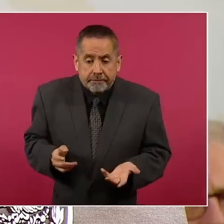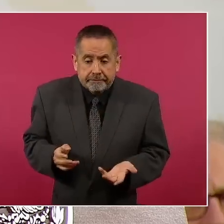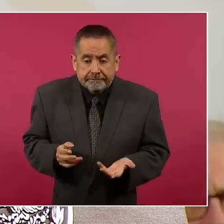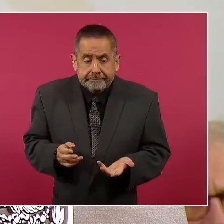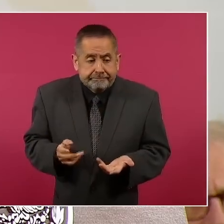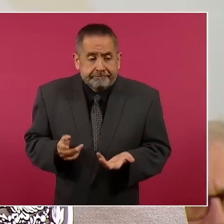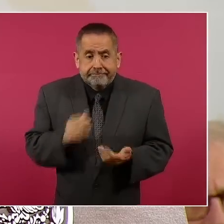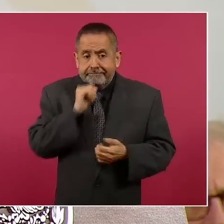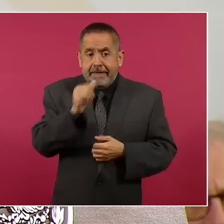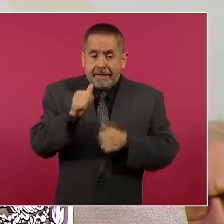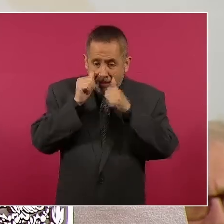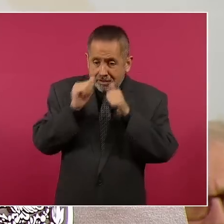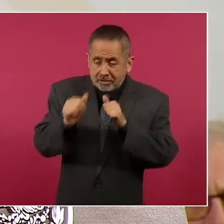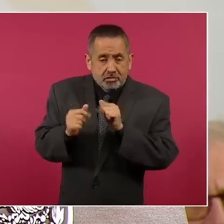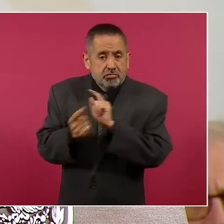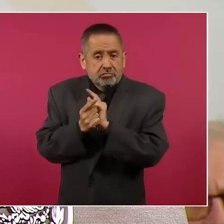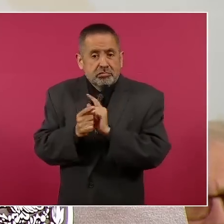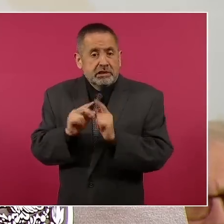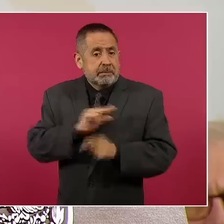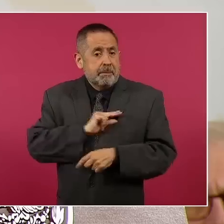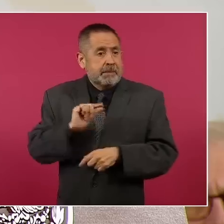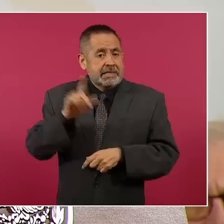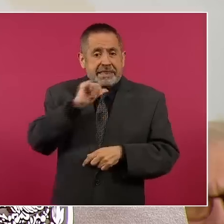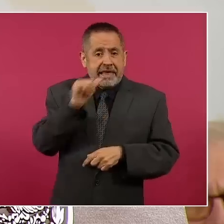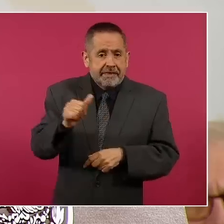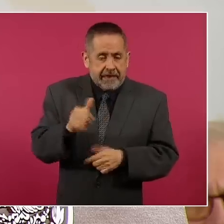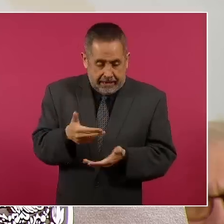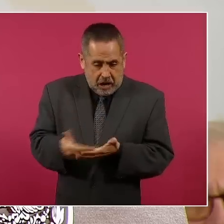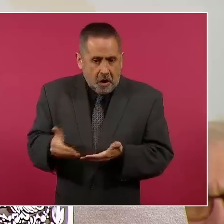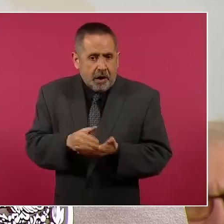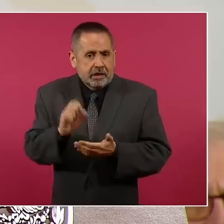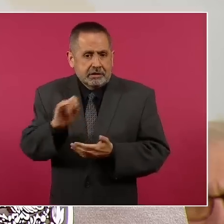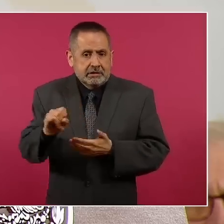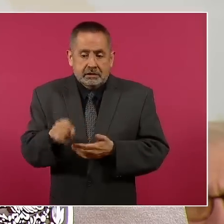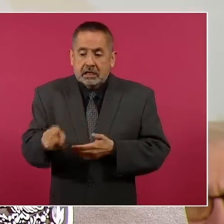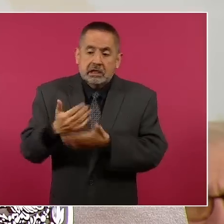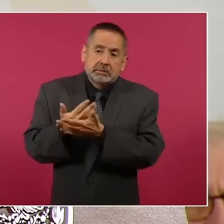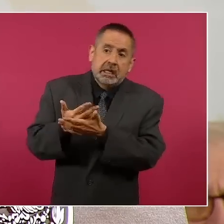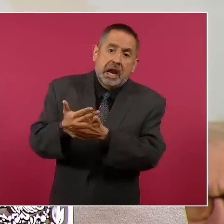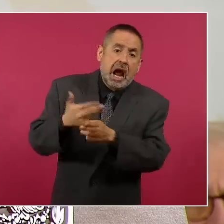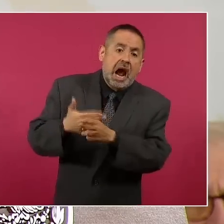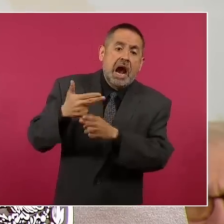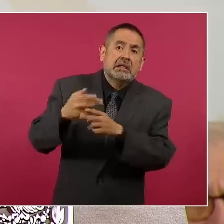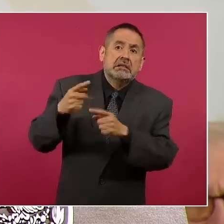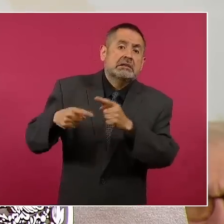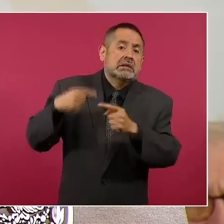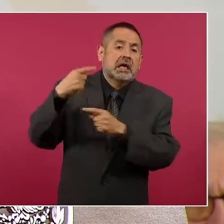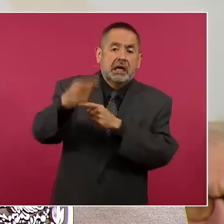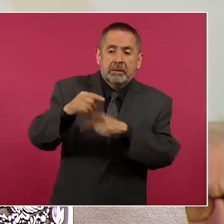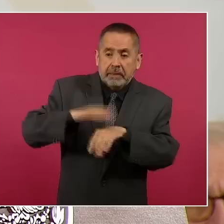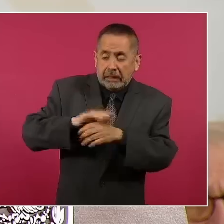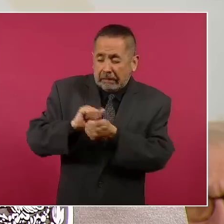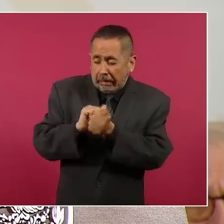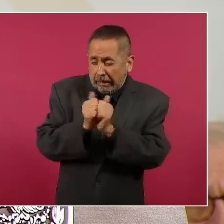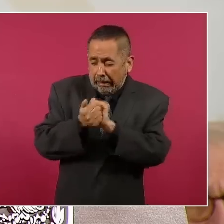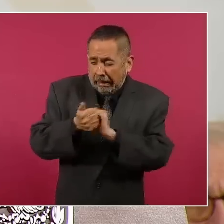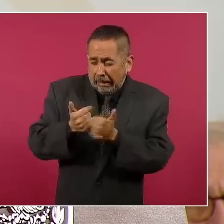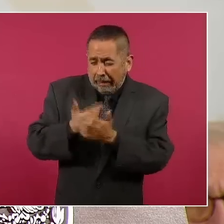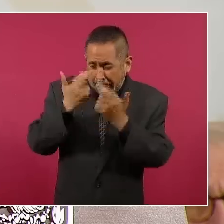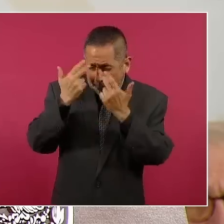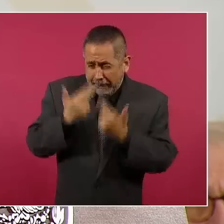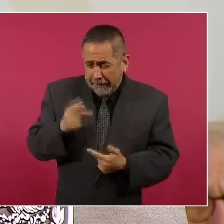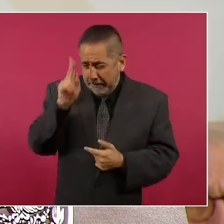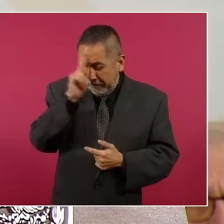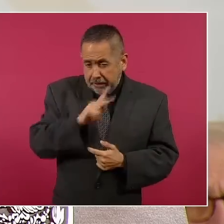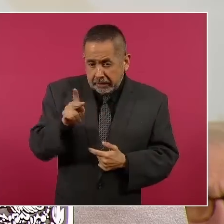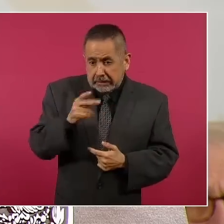ocurrían esas consultas de especialidad y entonces se tenía que esperar a que ya el estado de salud fuera deteriorándose